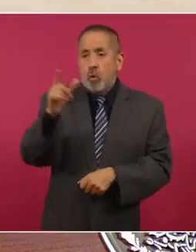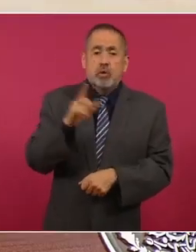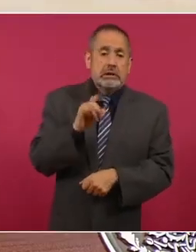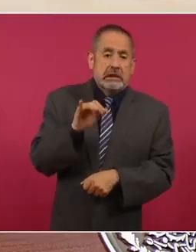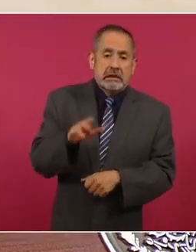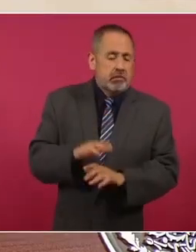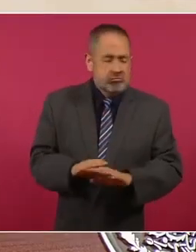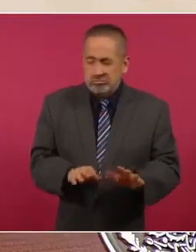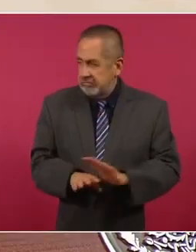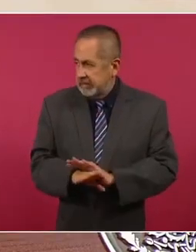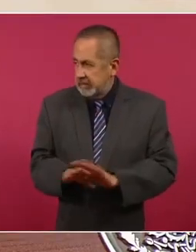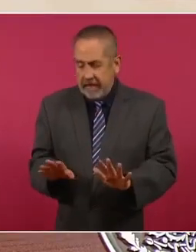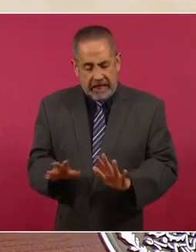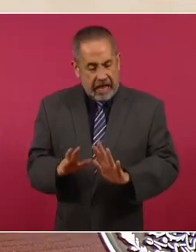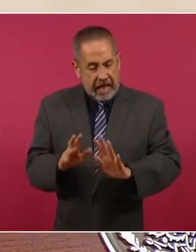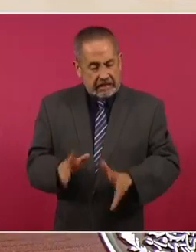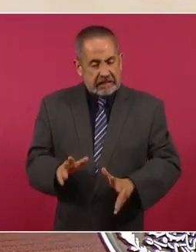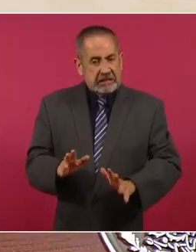nada de eso,